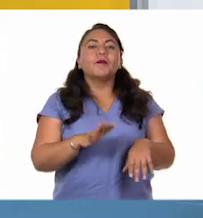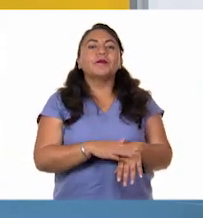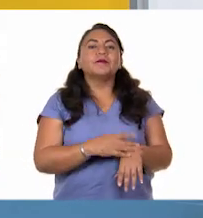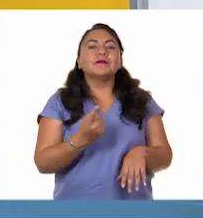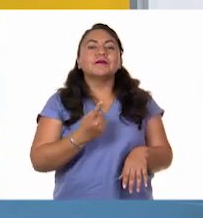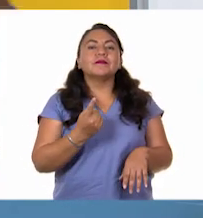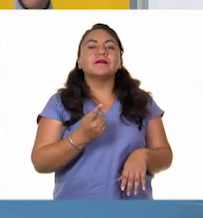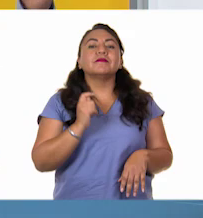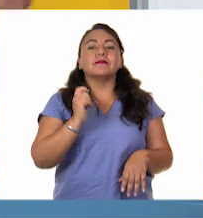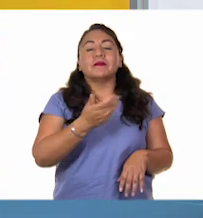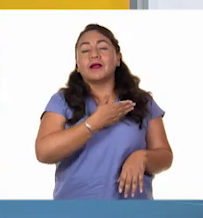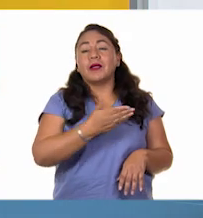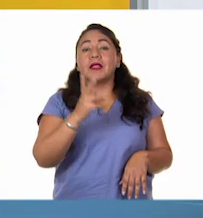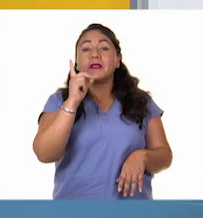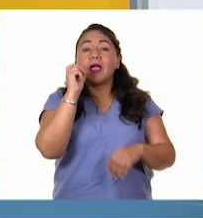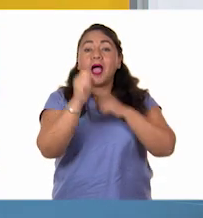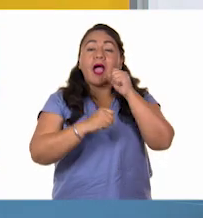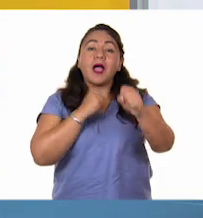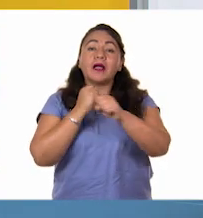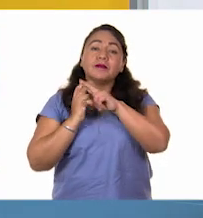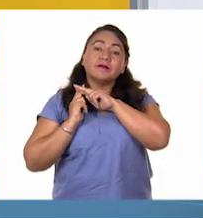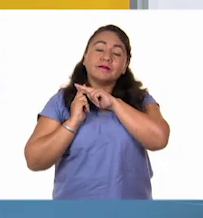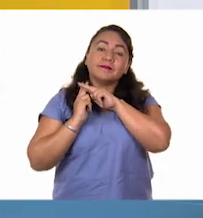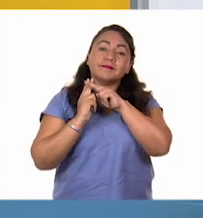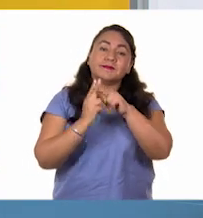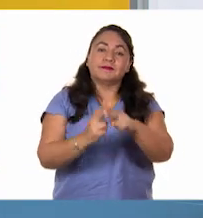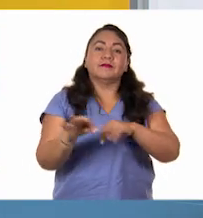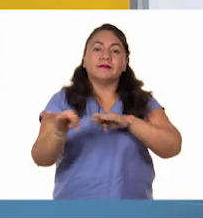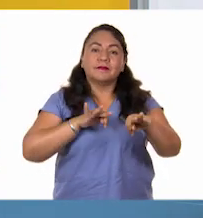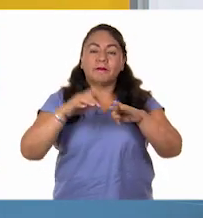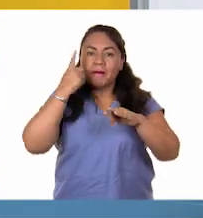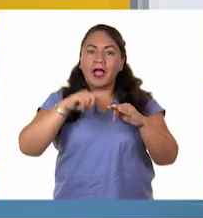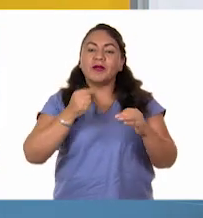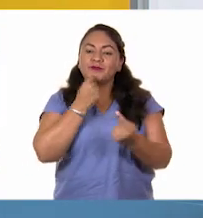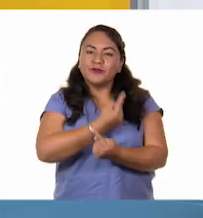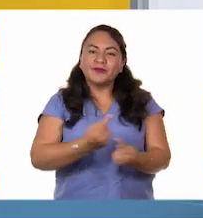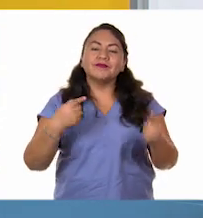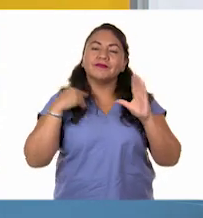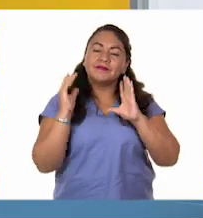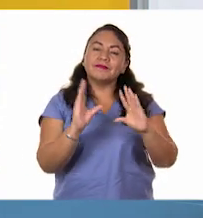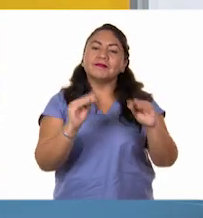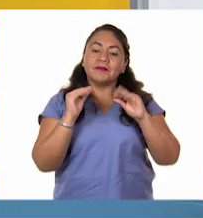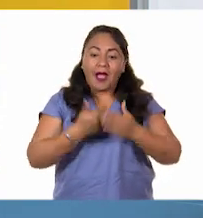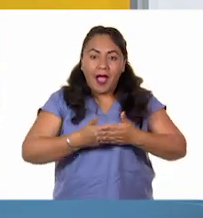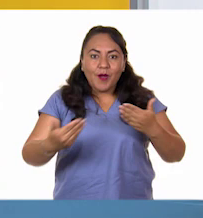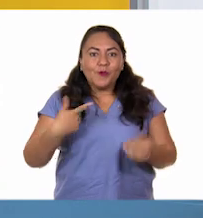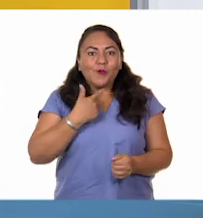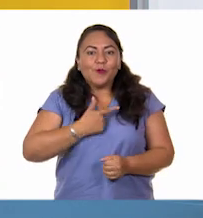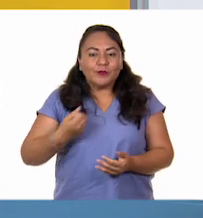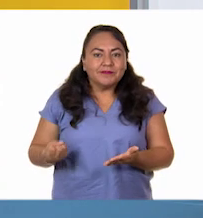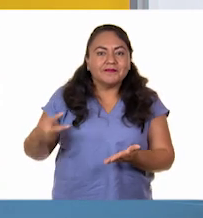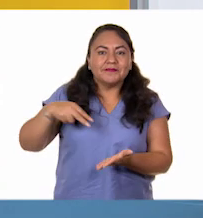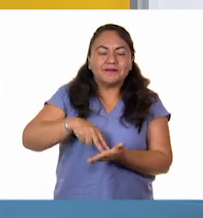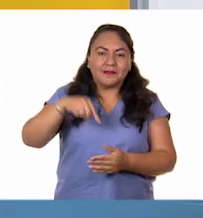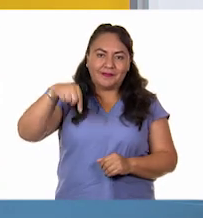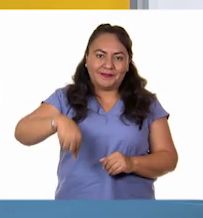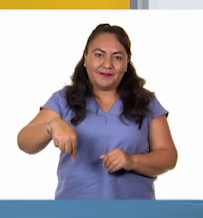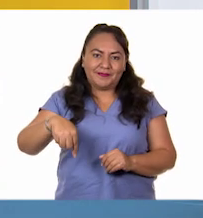después de más de 30 años de estar aquí trabajando para nuestros niños, pues mira, tengo el agrado y el gusto de estar aquí